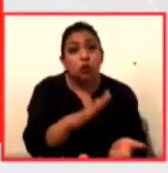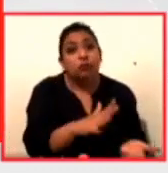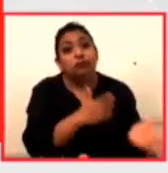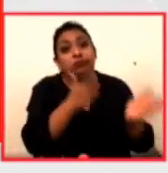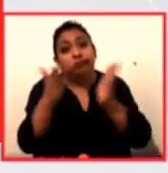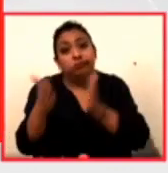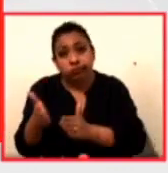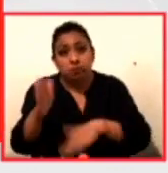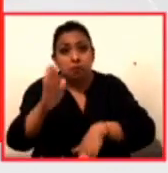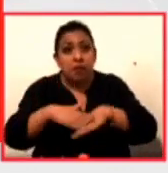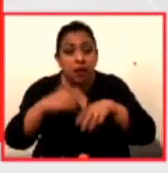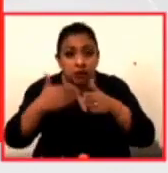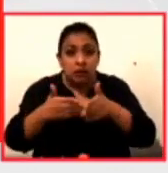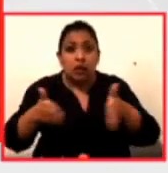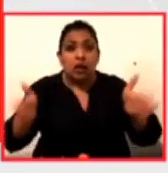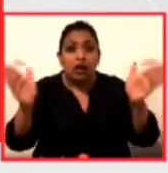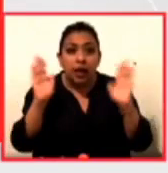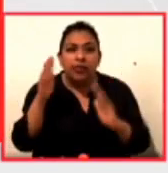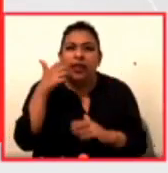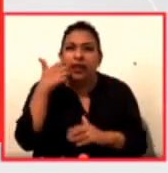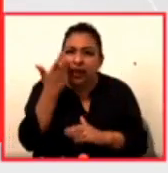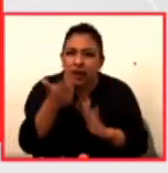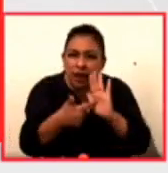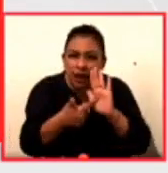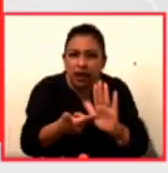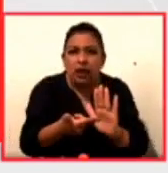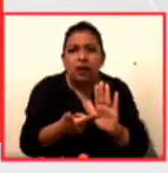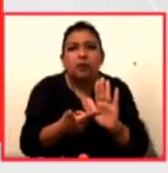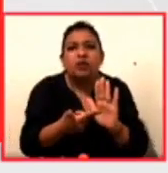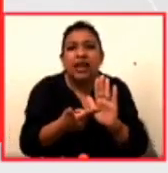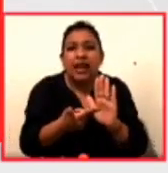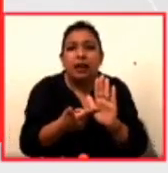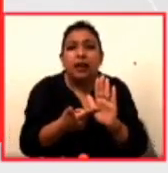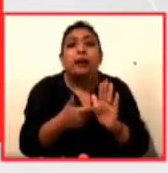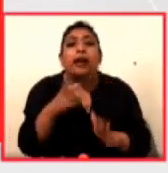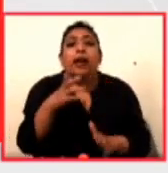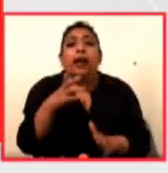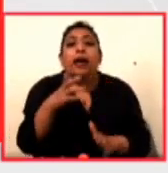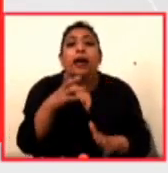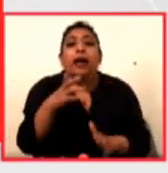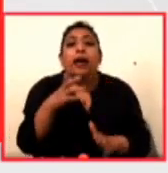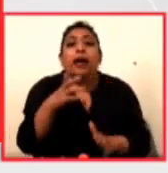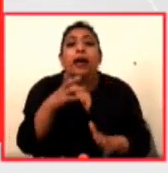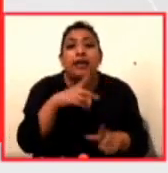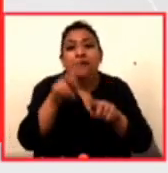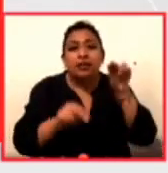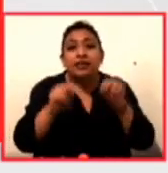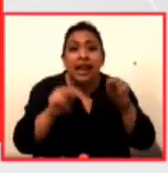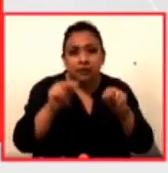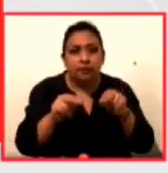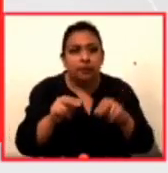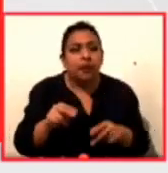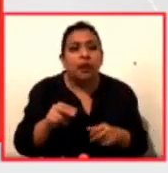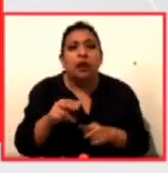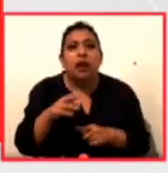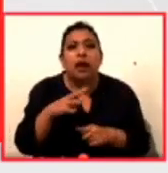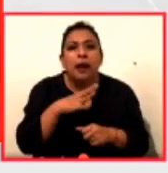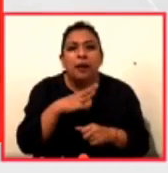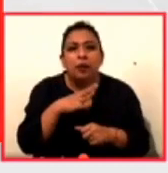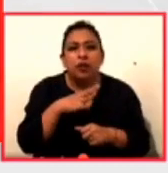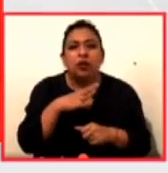más amplio queremos llegar a diversos niveles tanto educativos incluso